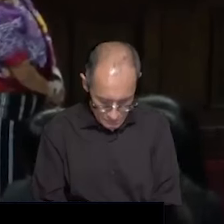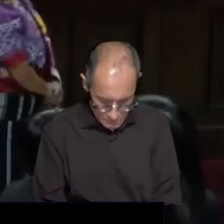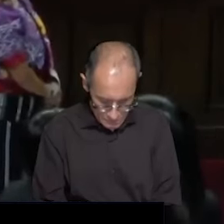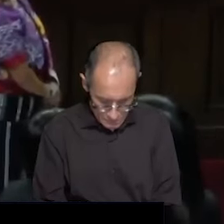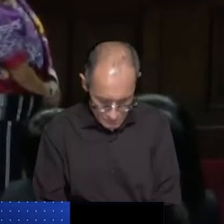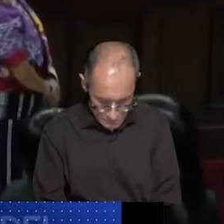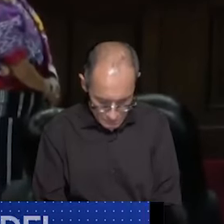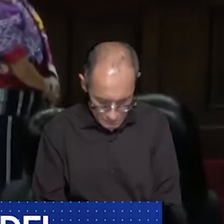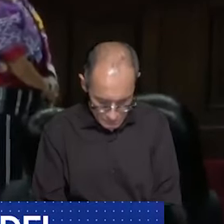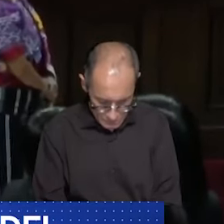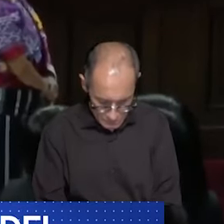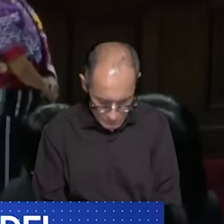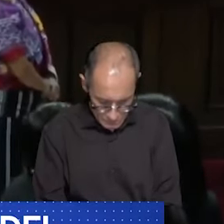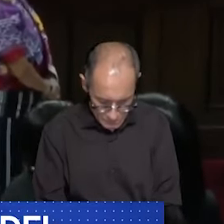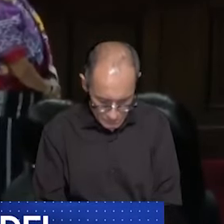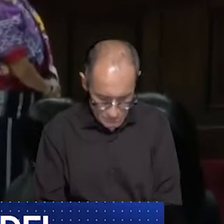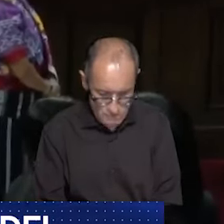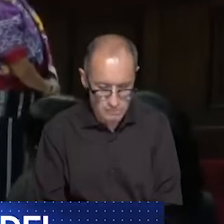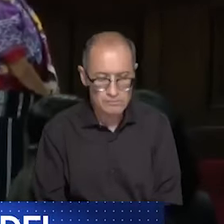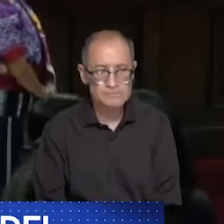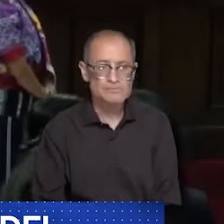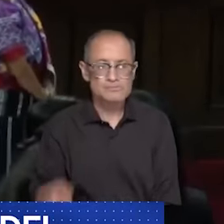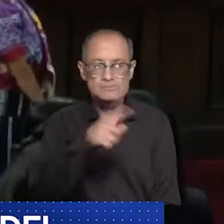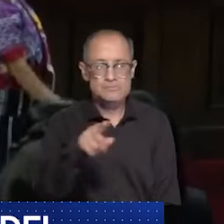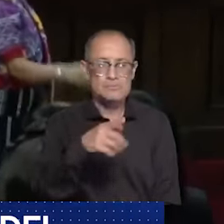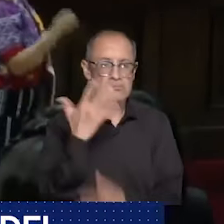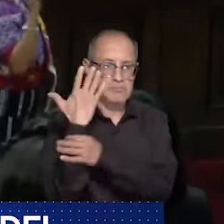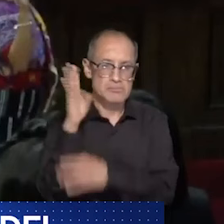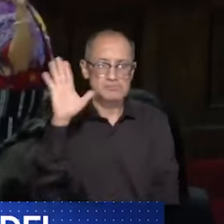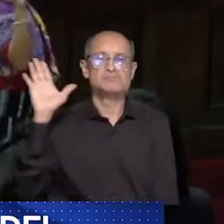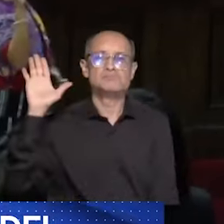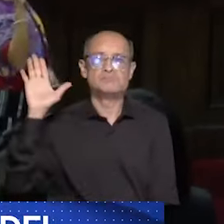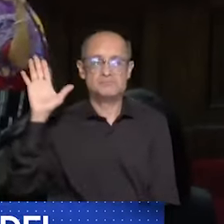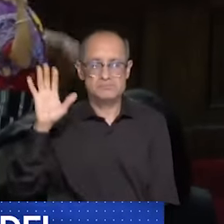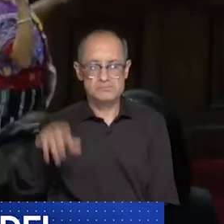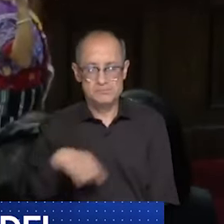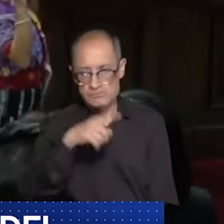Les solicito levantar la mano derecha para prestar juramento de ley.